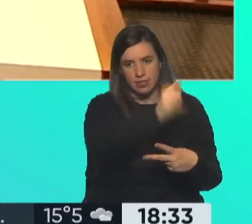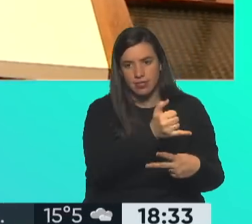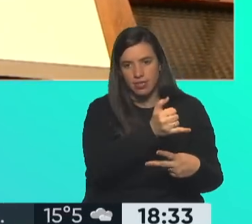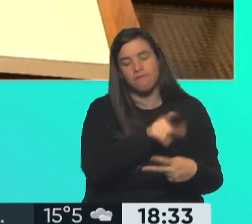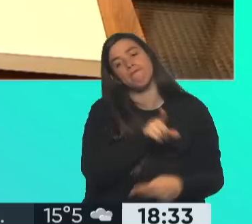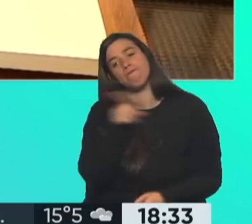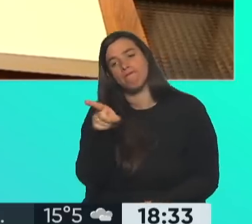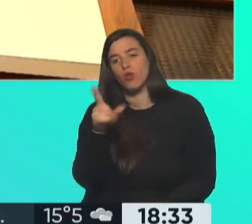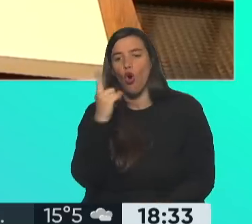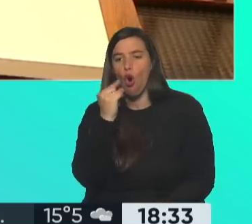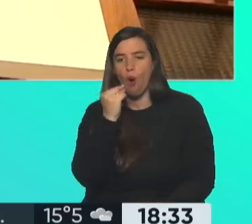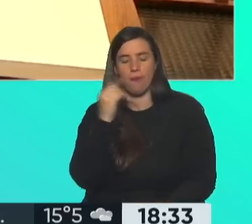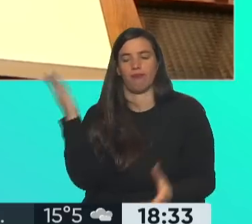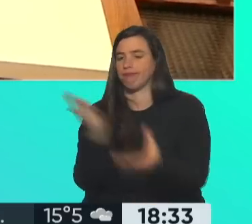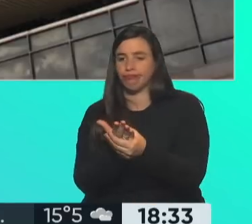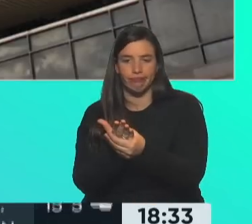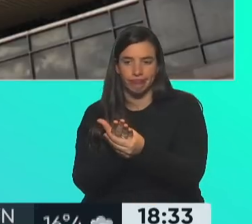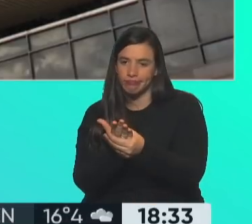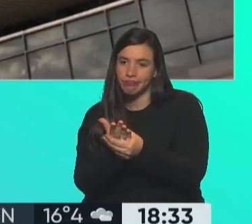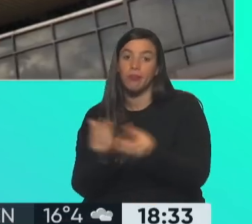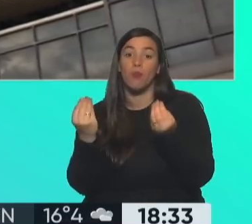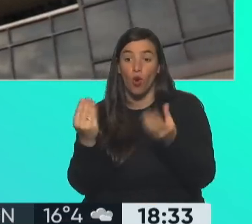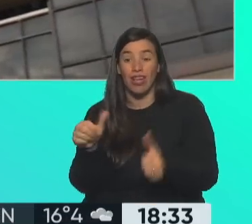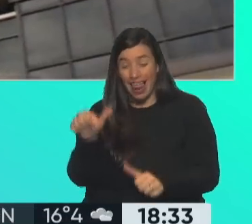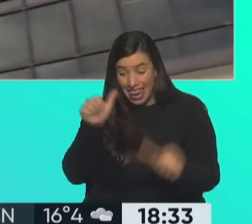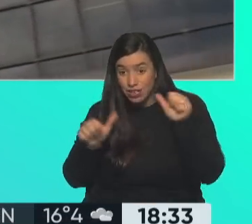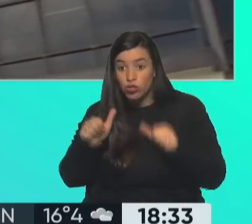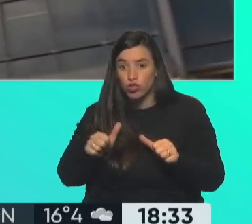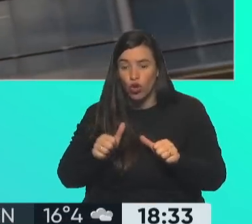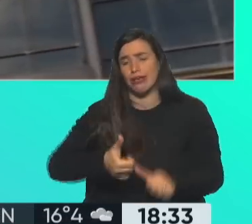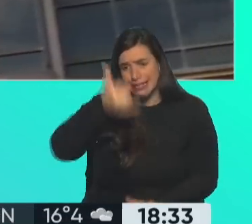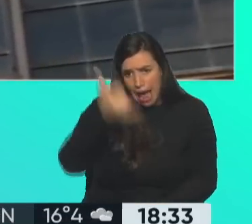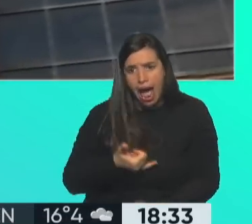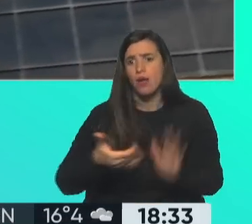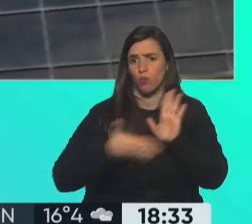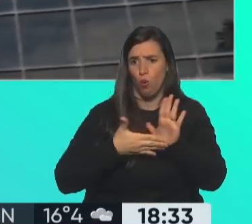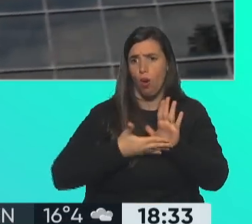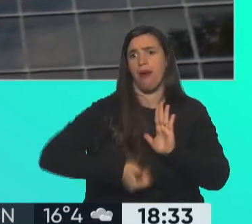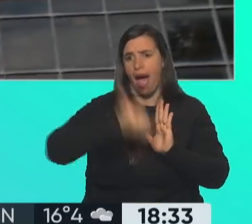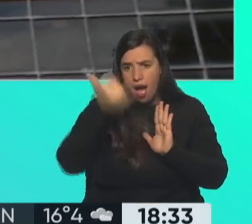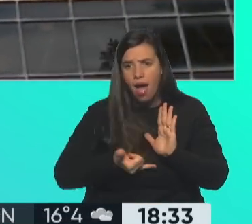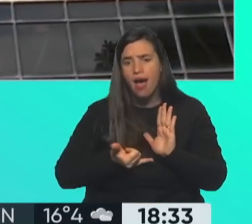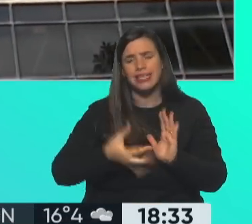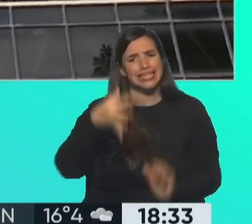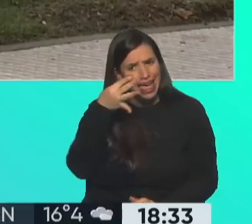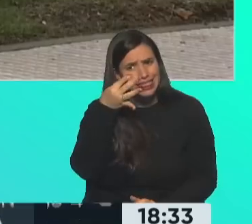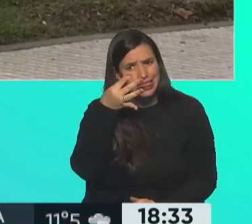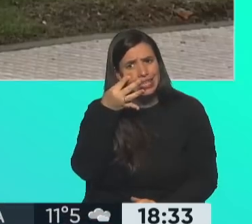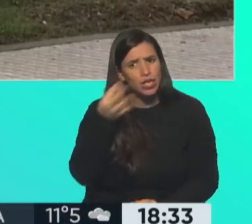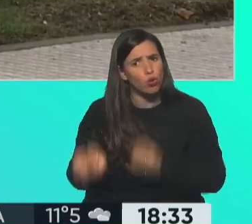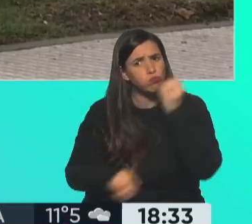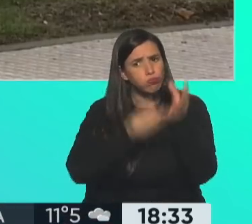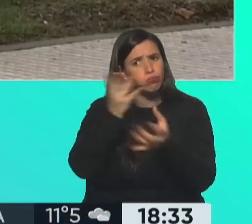sería inevitable porque las lesiones efectivamente existieron y fueron constatadas y hubo testigos que